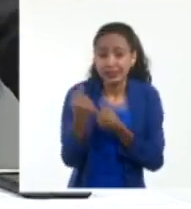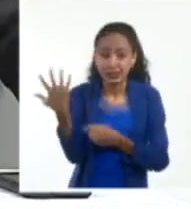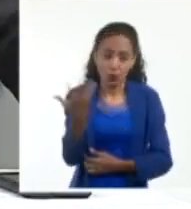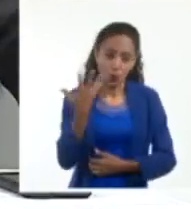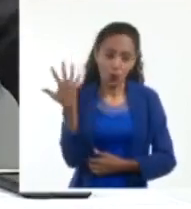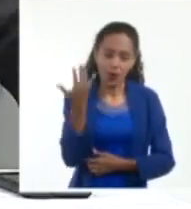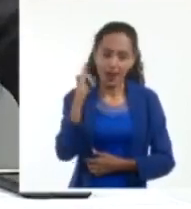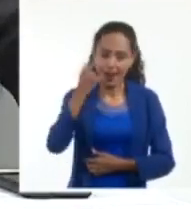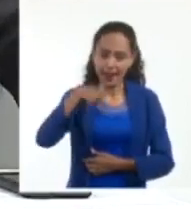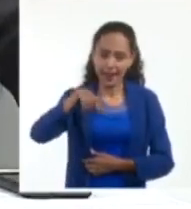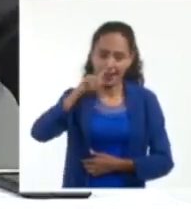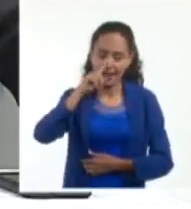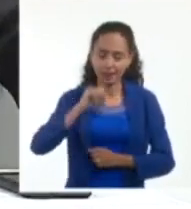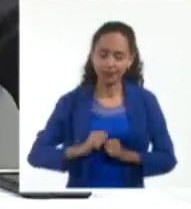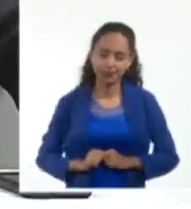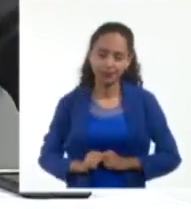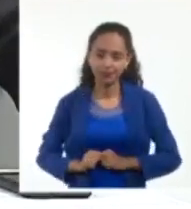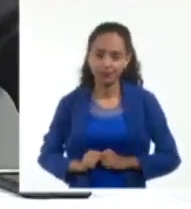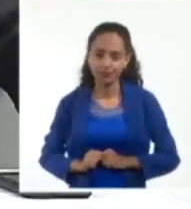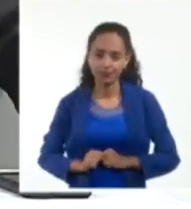este huracán IAN a nuestro territorio.